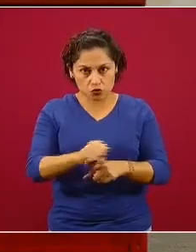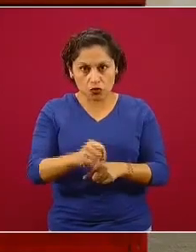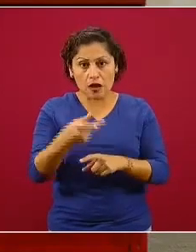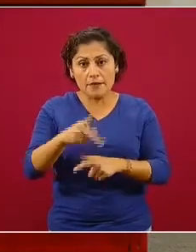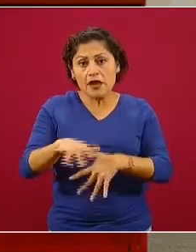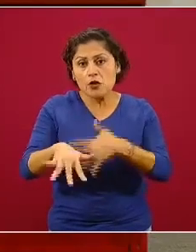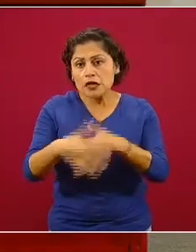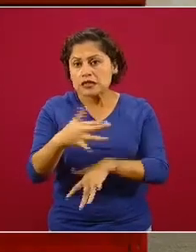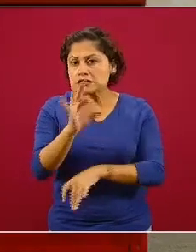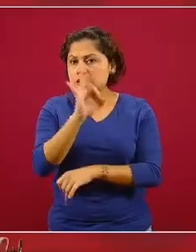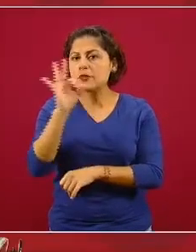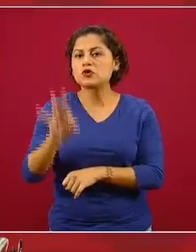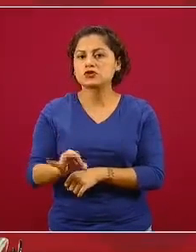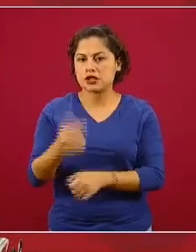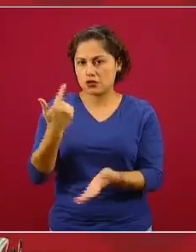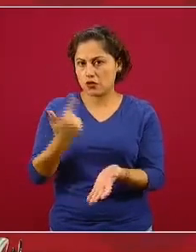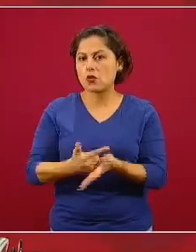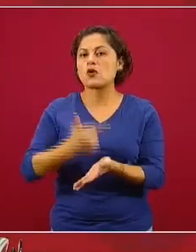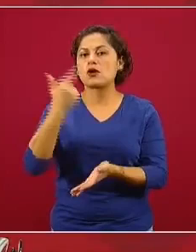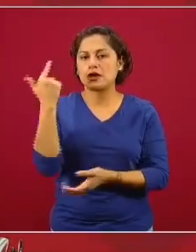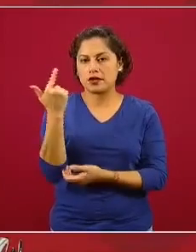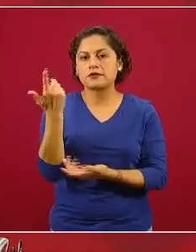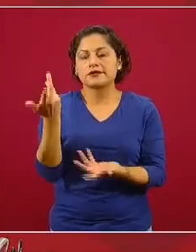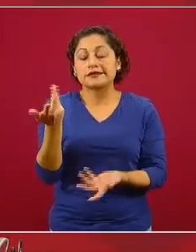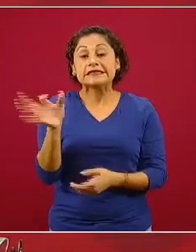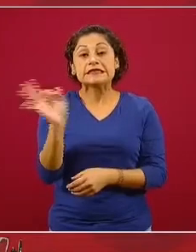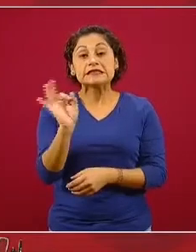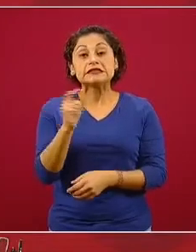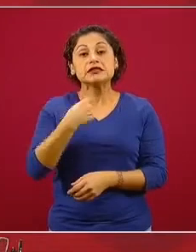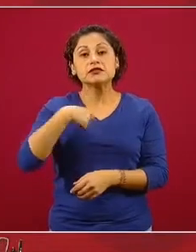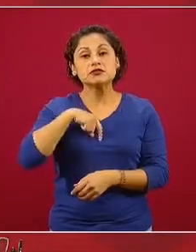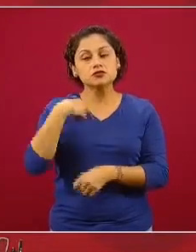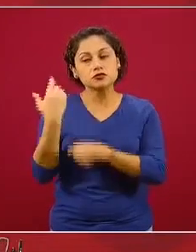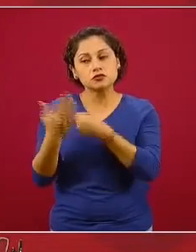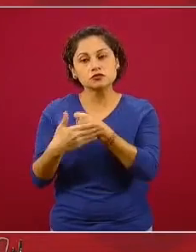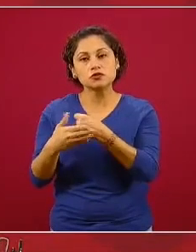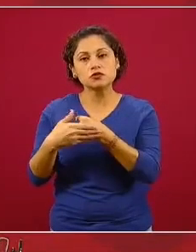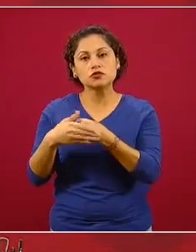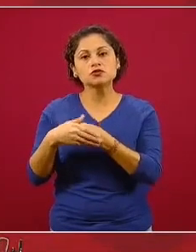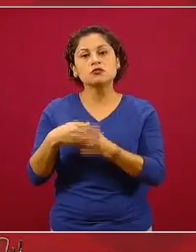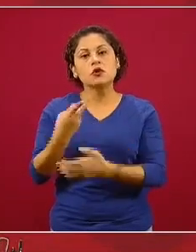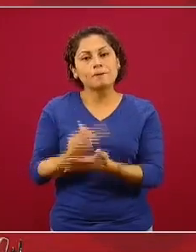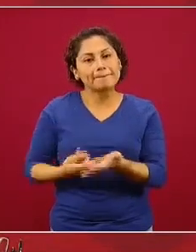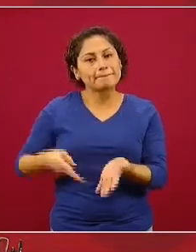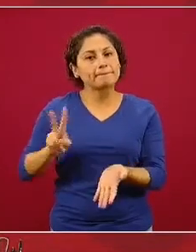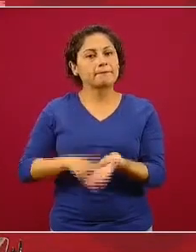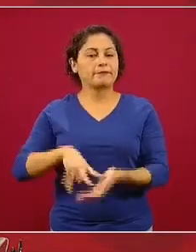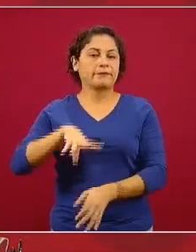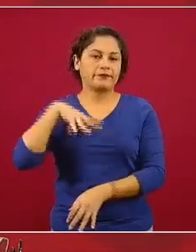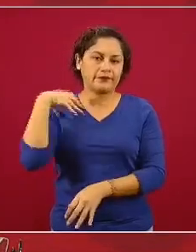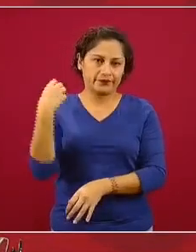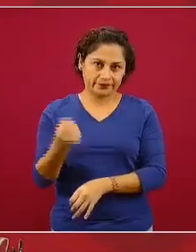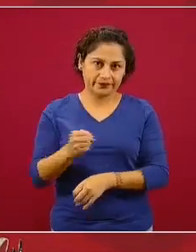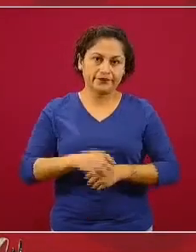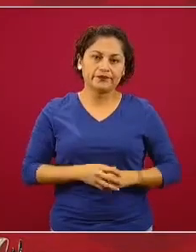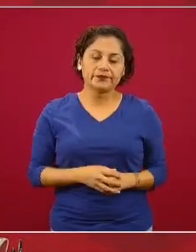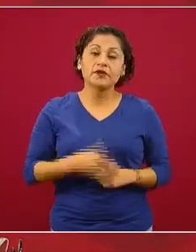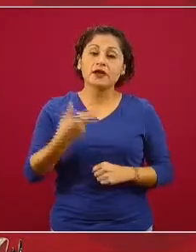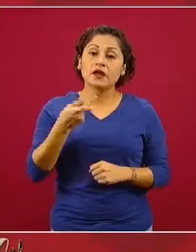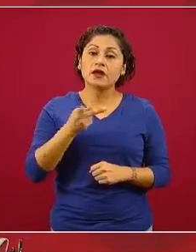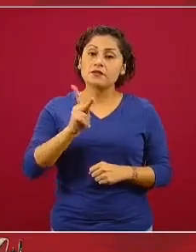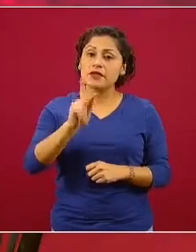ser que eso pudiera representar un reto adicional. Y finalmente, en la medida en que haya transmisión,